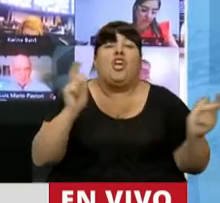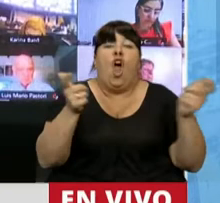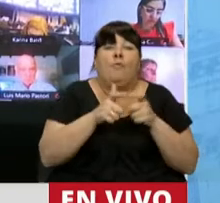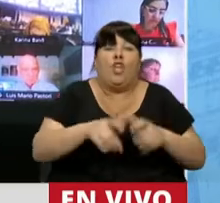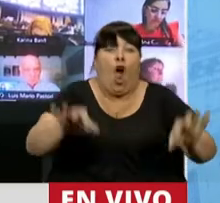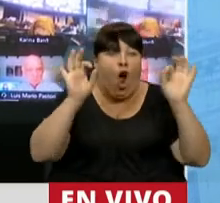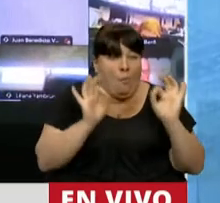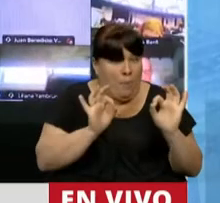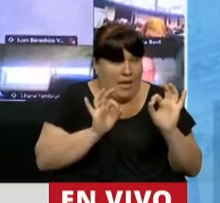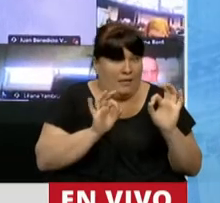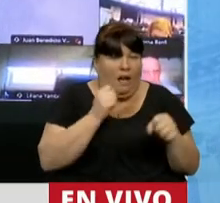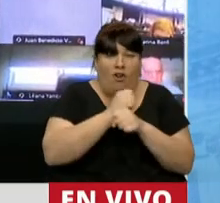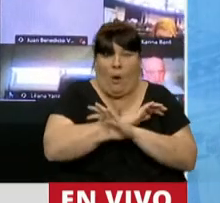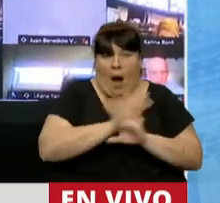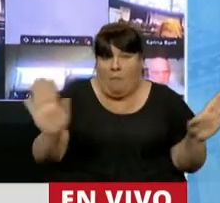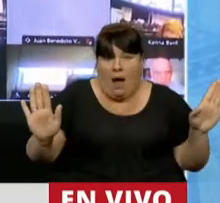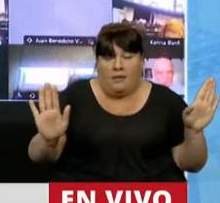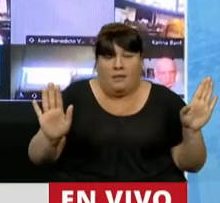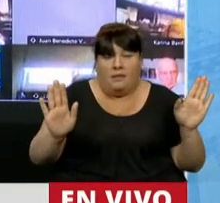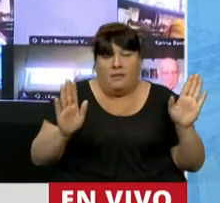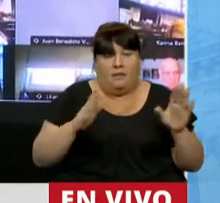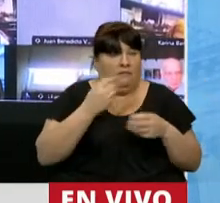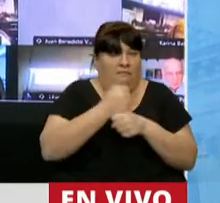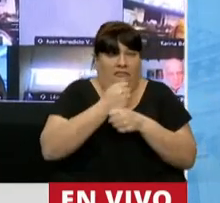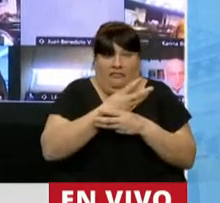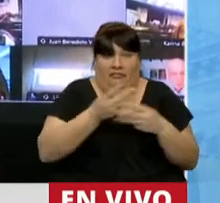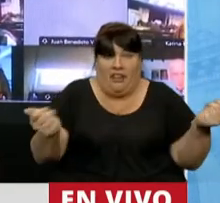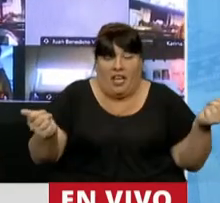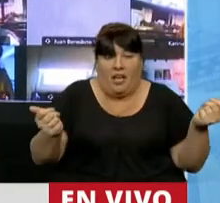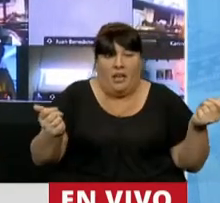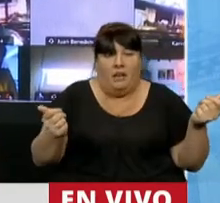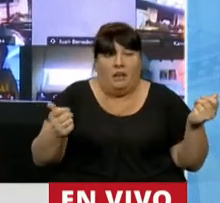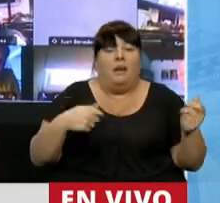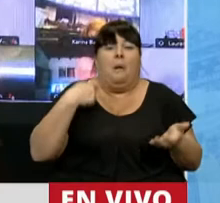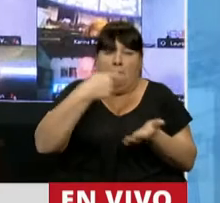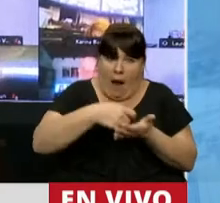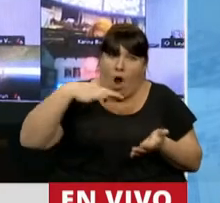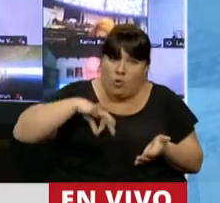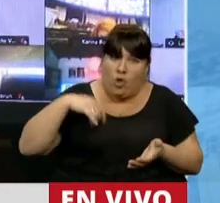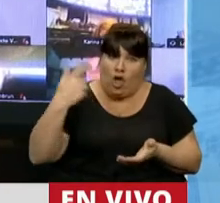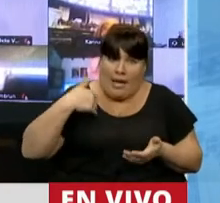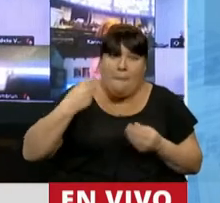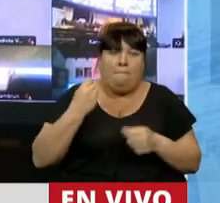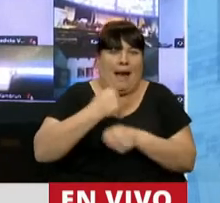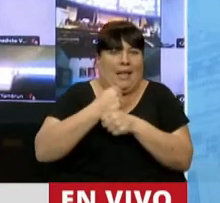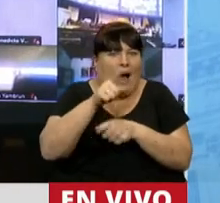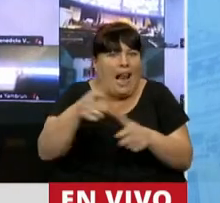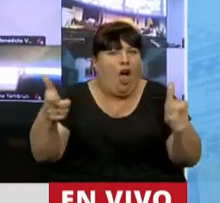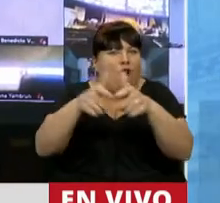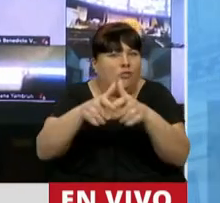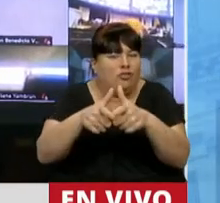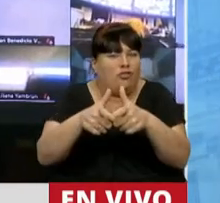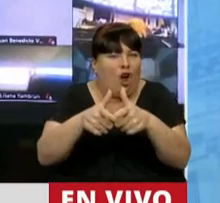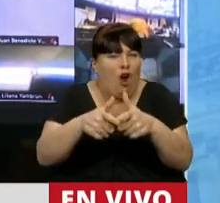completa dejó de funcionar, dejó de trabajar. Pagamos sueldo los argentinos para que funcione esa comisión.